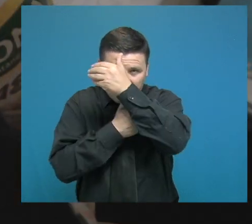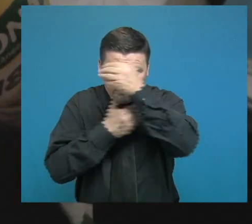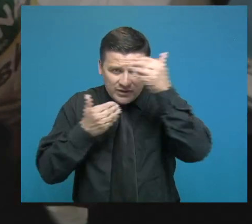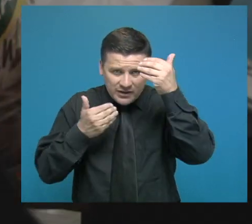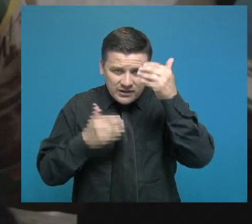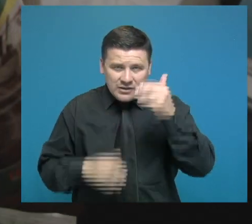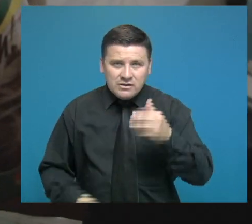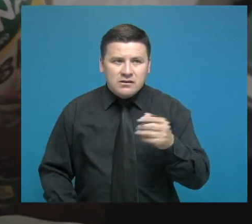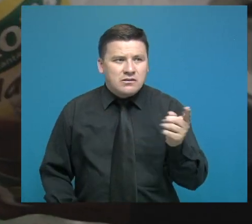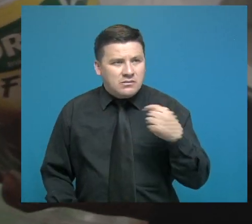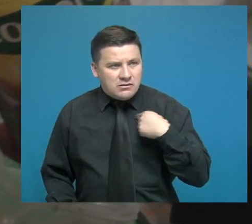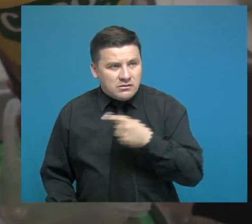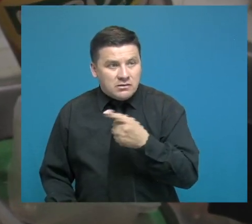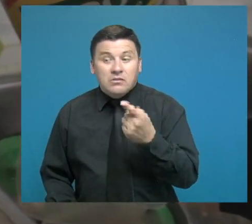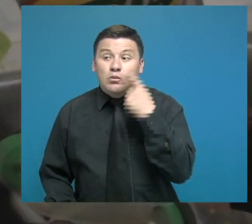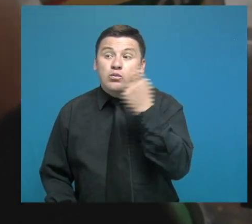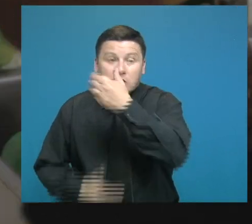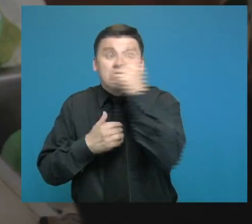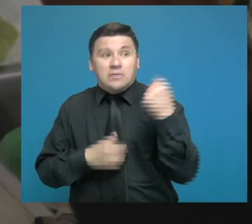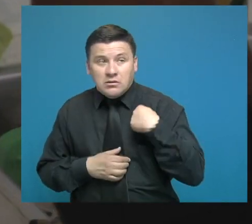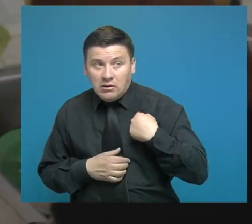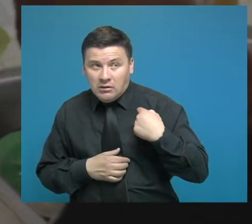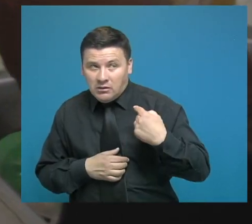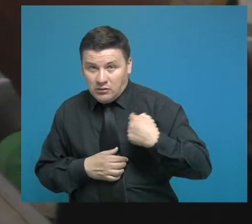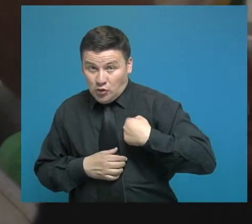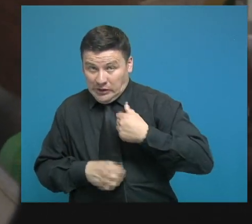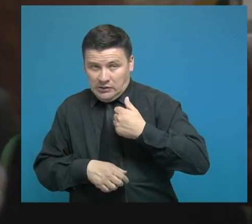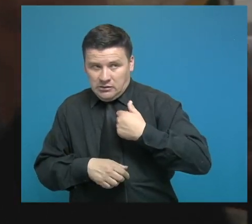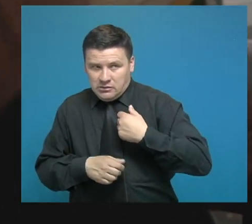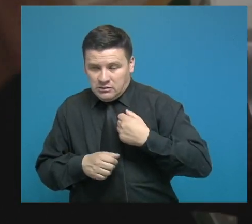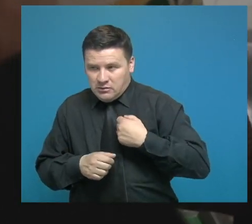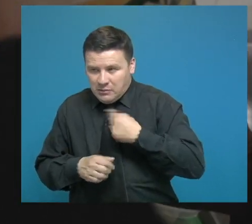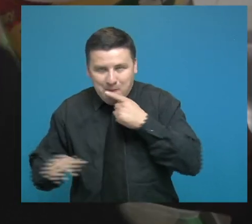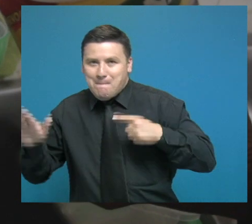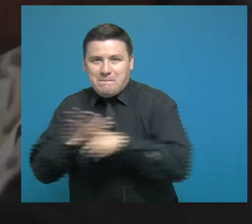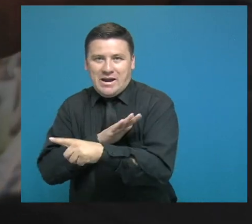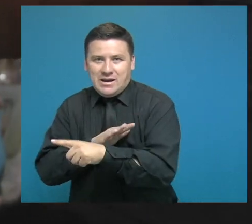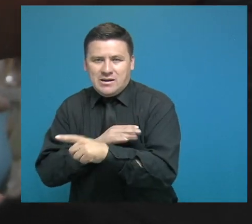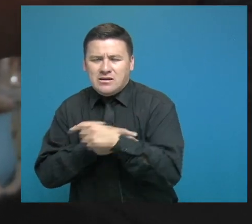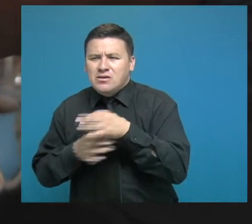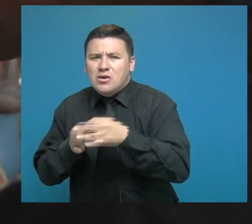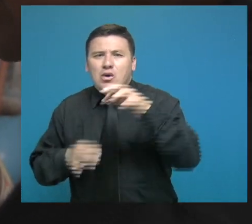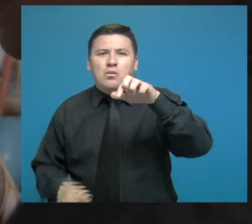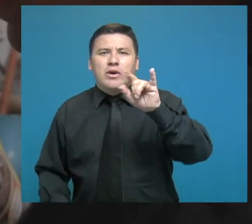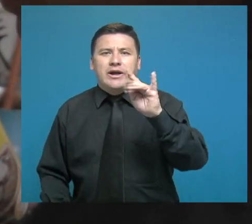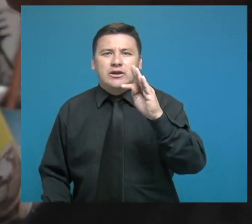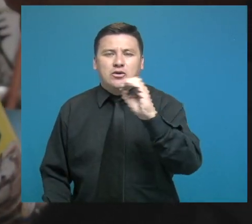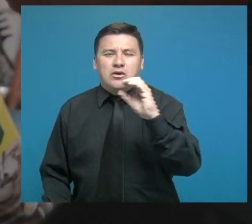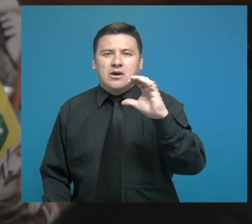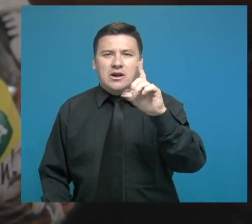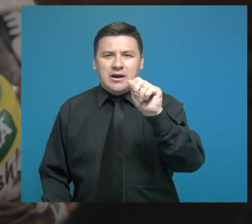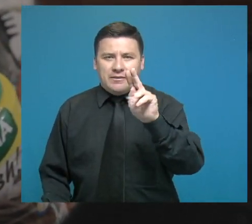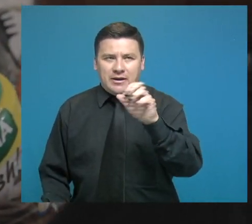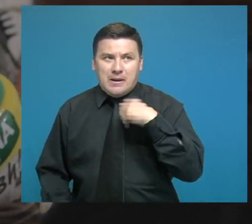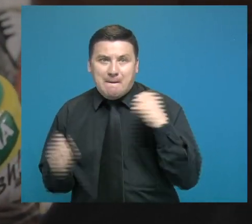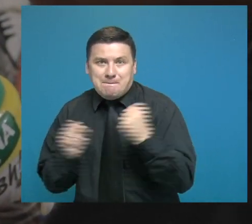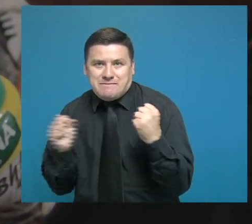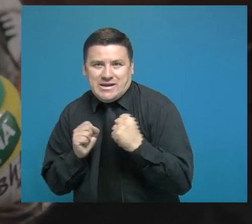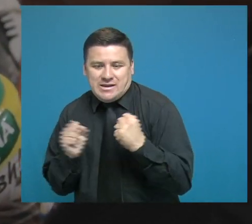la FARC. Me mandaron a buscar con unos guerrilleros y yo me volé. Entonces yo, del susto, me vine para Puerto Claver huyendo.